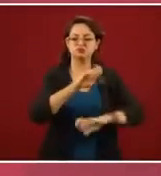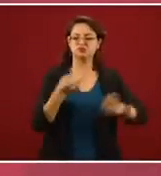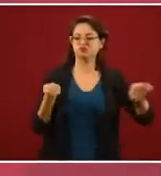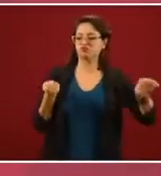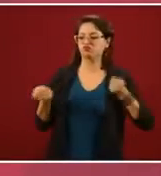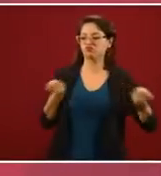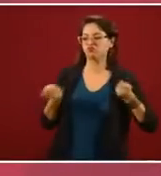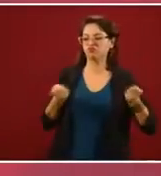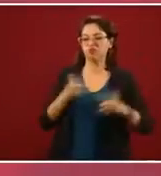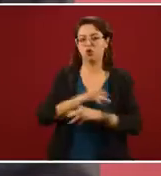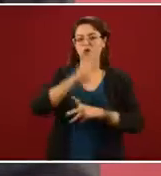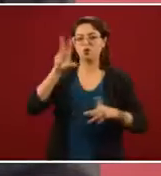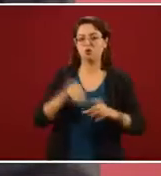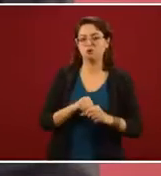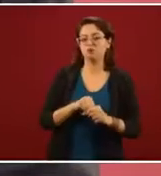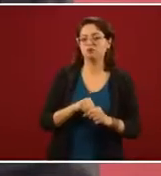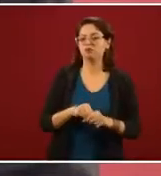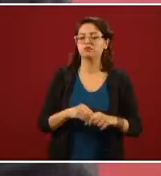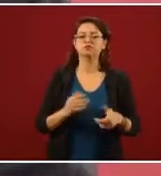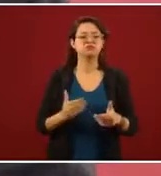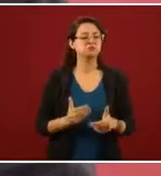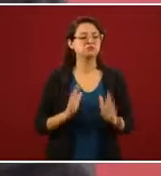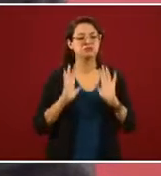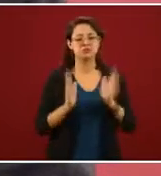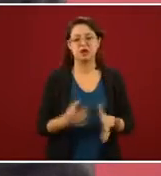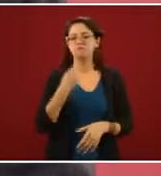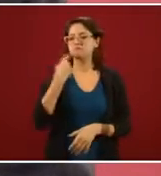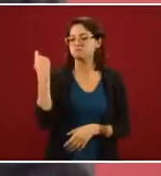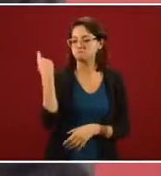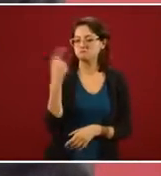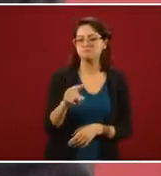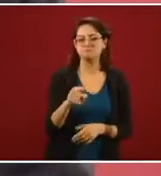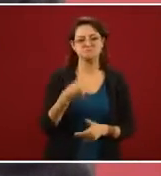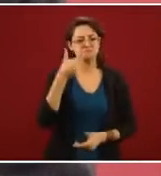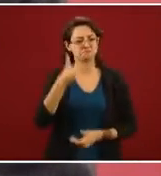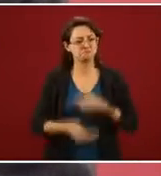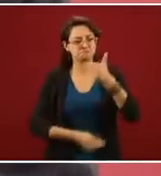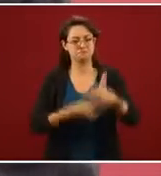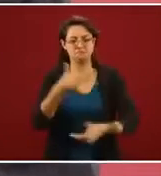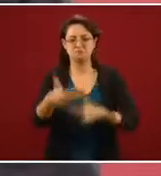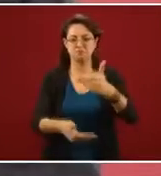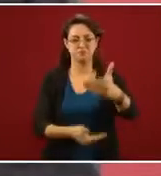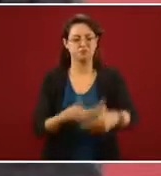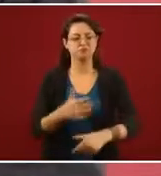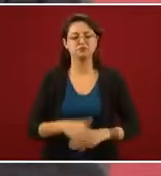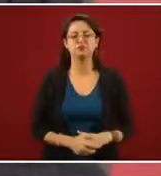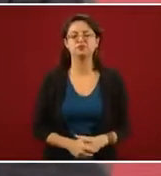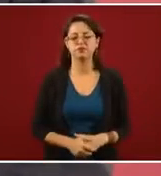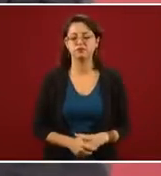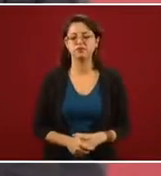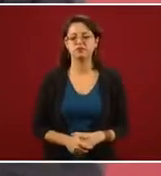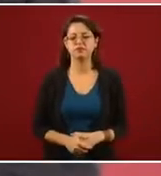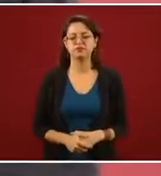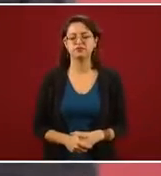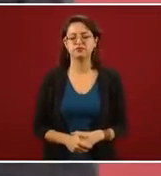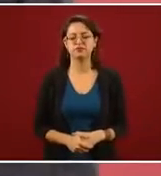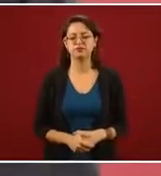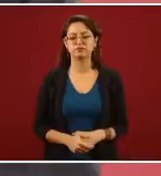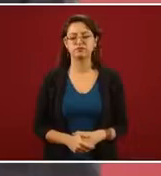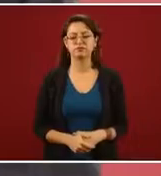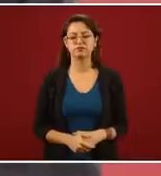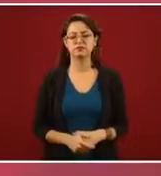ya se está procediendo legalmente, es parte de